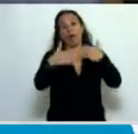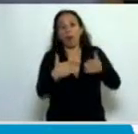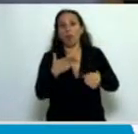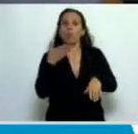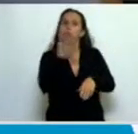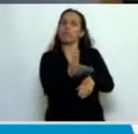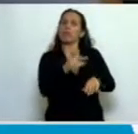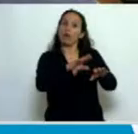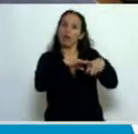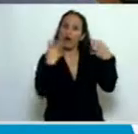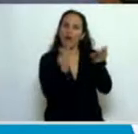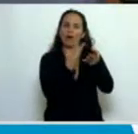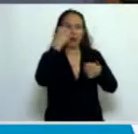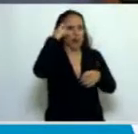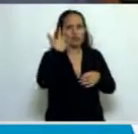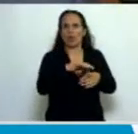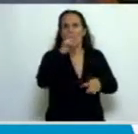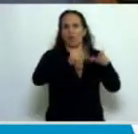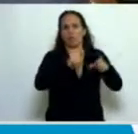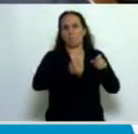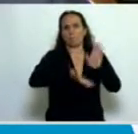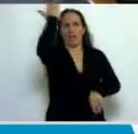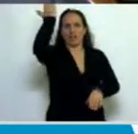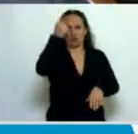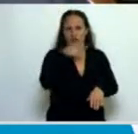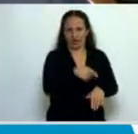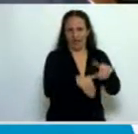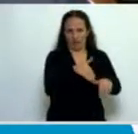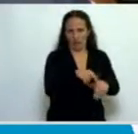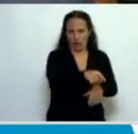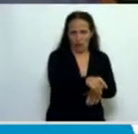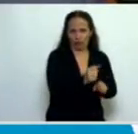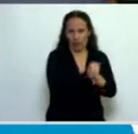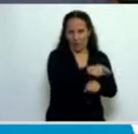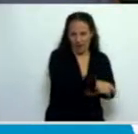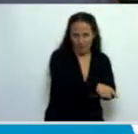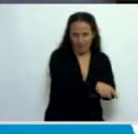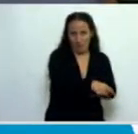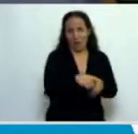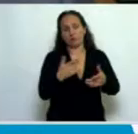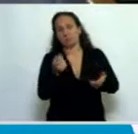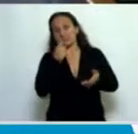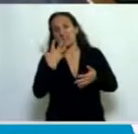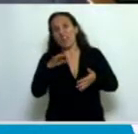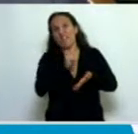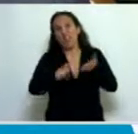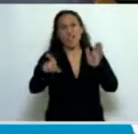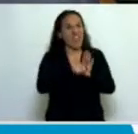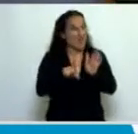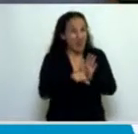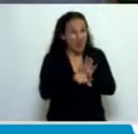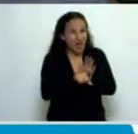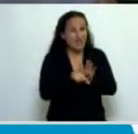calificadas para establecer límites a los Congresos cuando tienen que legislar disponiendo de mayorías que se dan